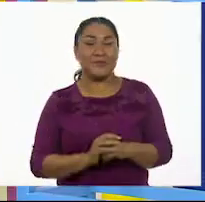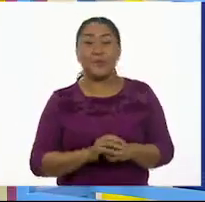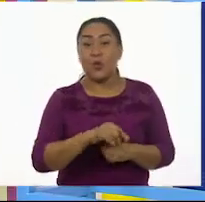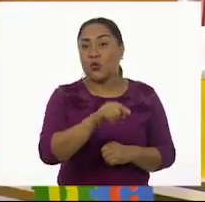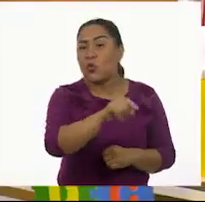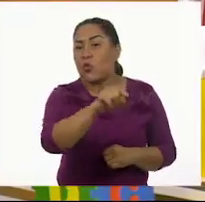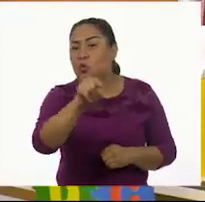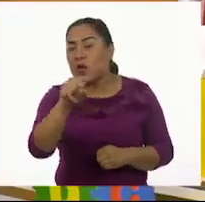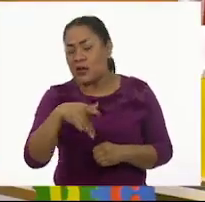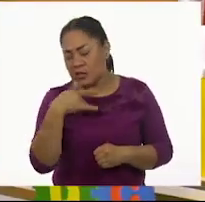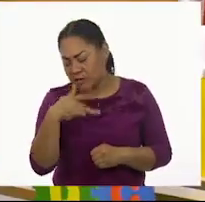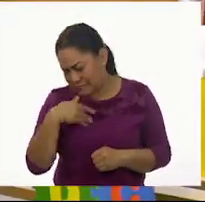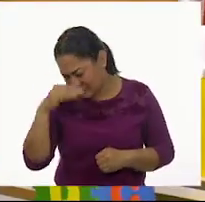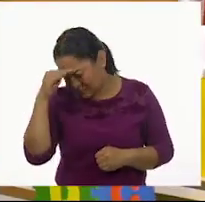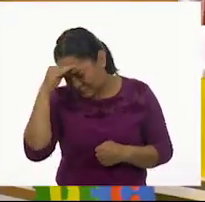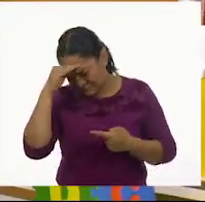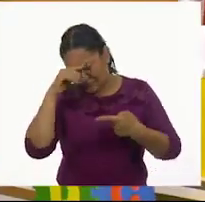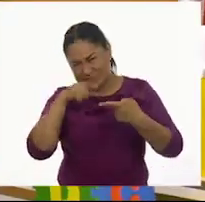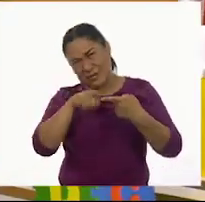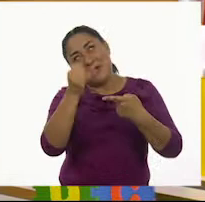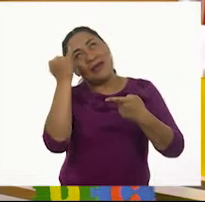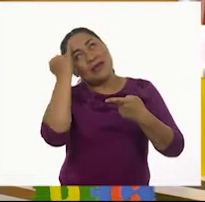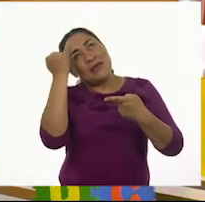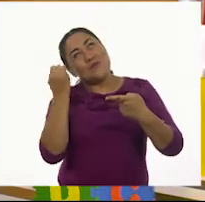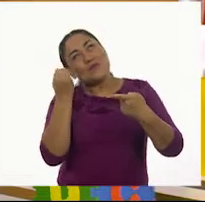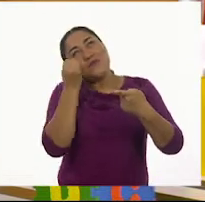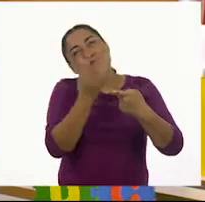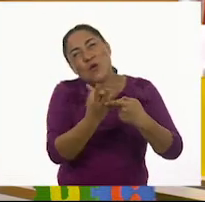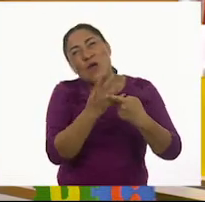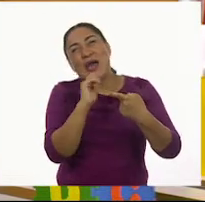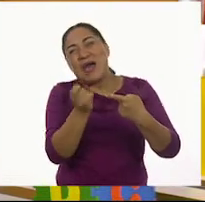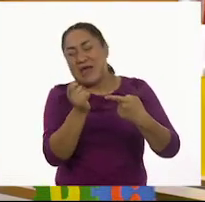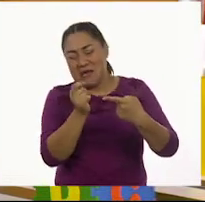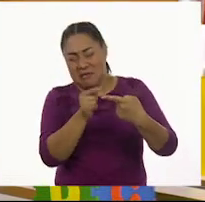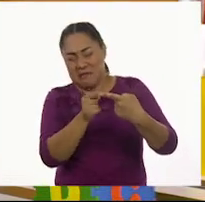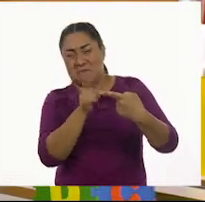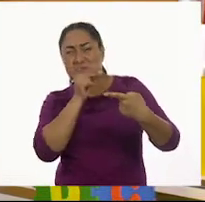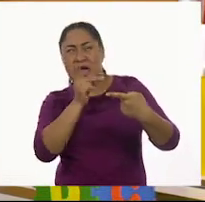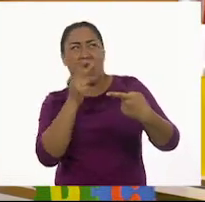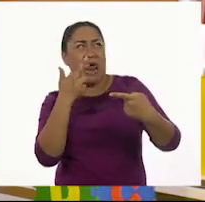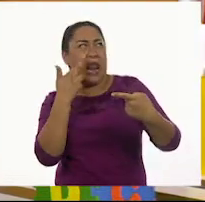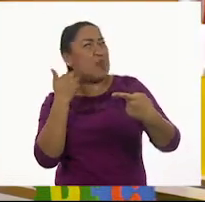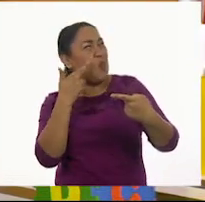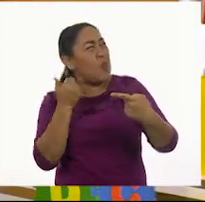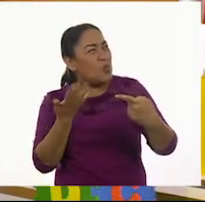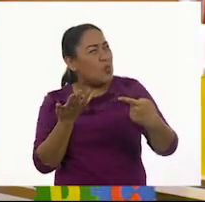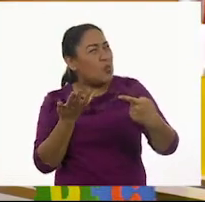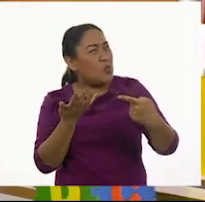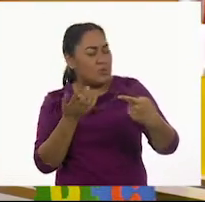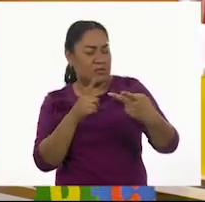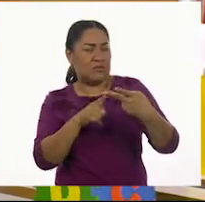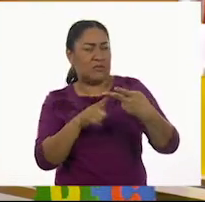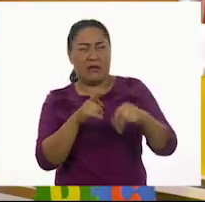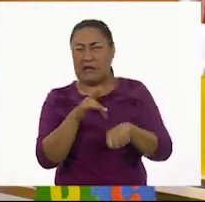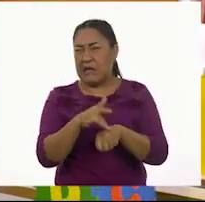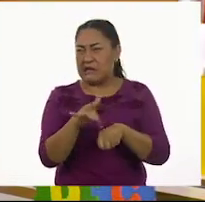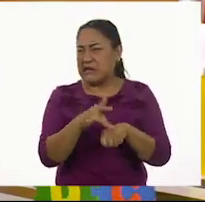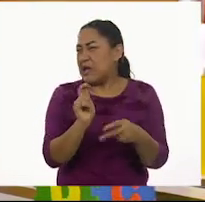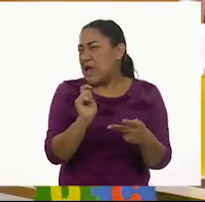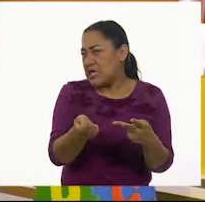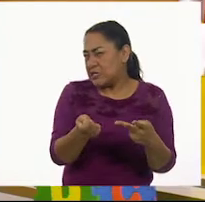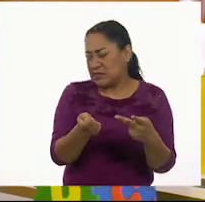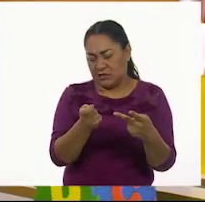piensen, ¿cómo definirías o qué significado le darías a la palabra ratón? ¿Qué es un ratón? ¿Qué es un queso? Ratón.